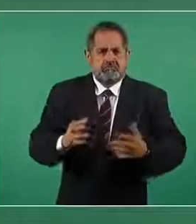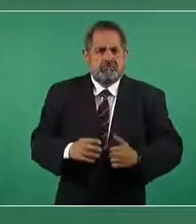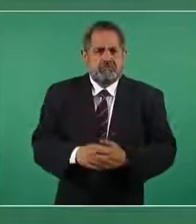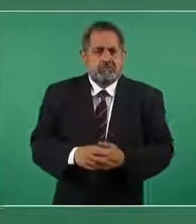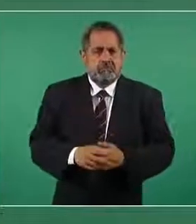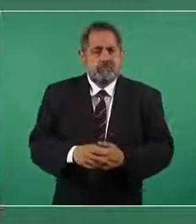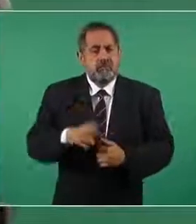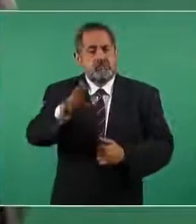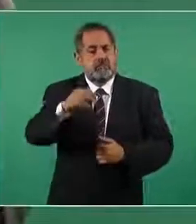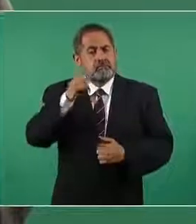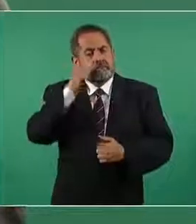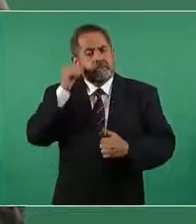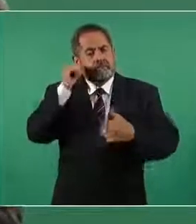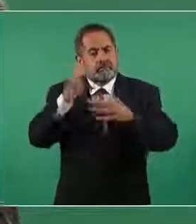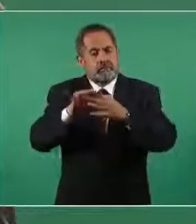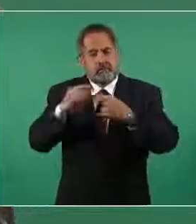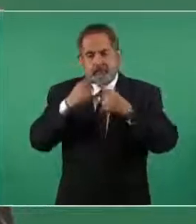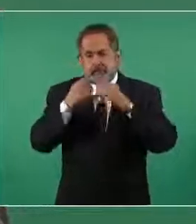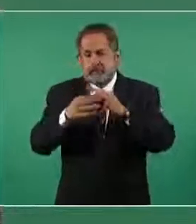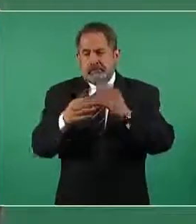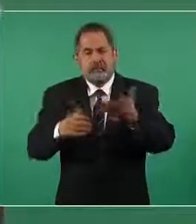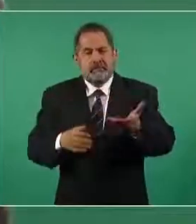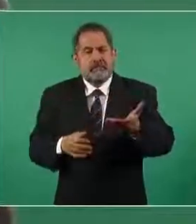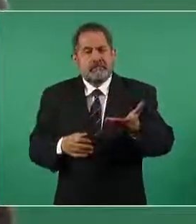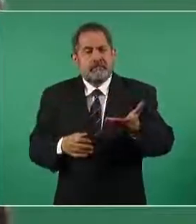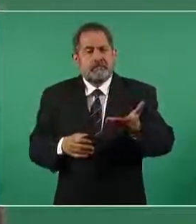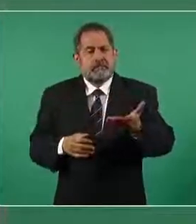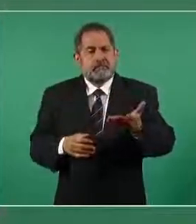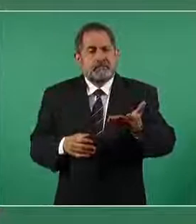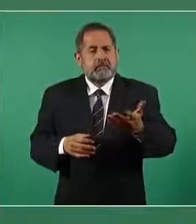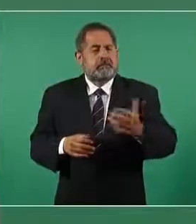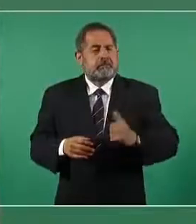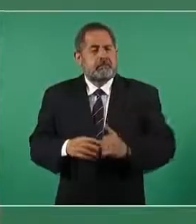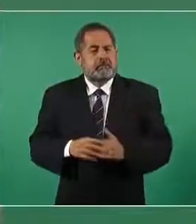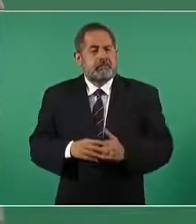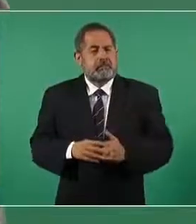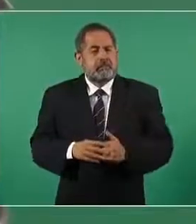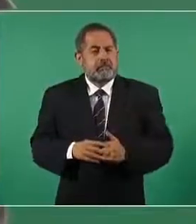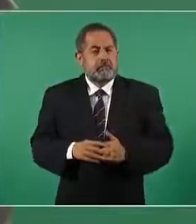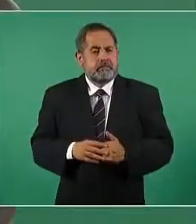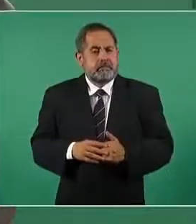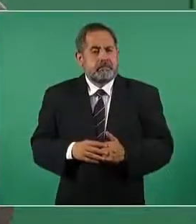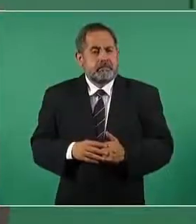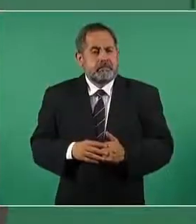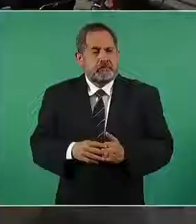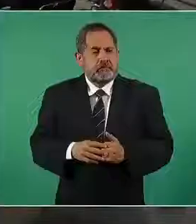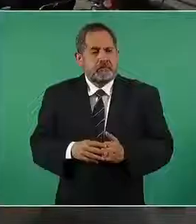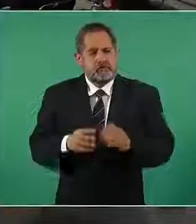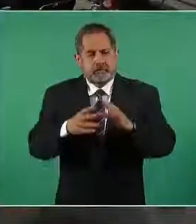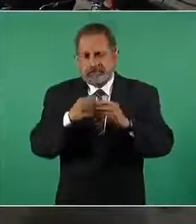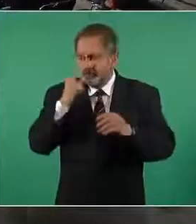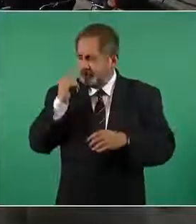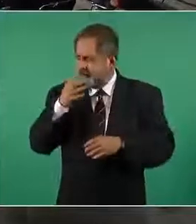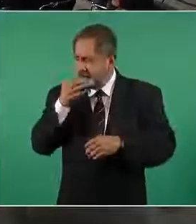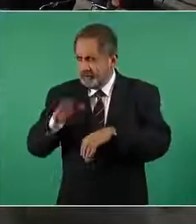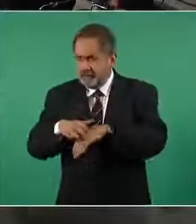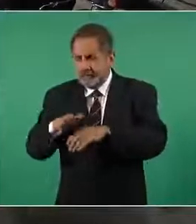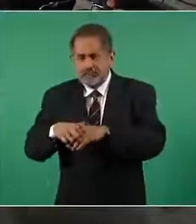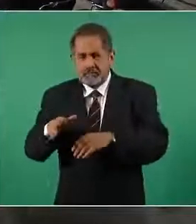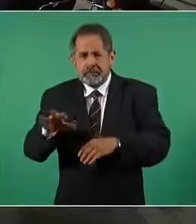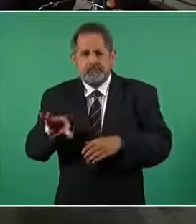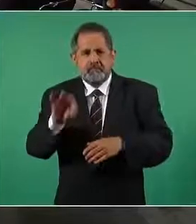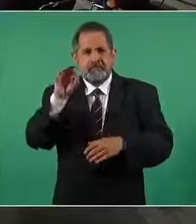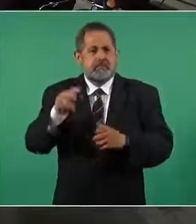ayer estaba yo viendo a ver si no encuentran una nota de